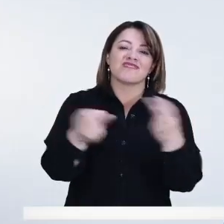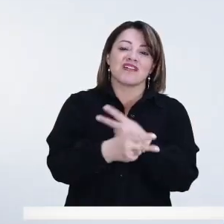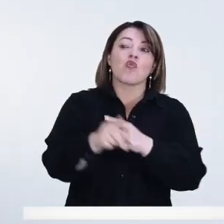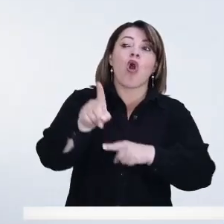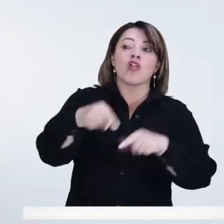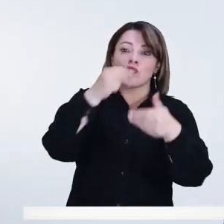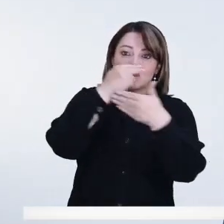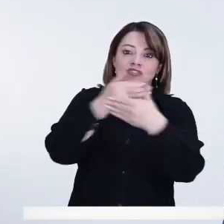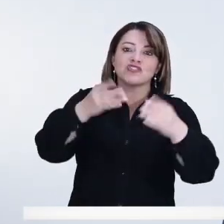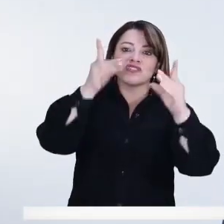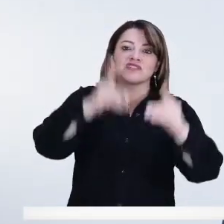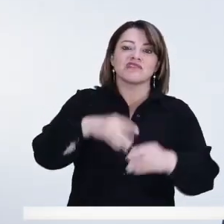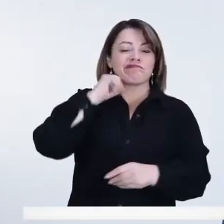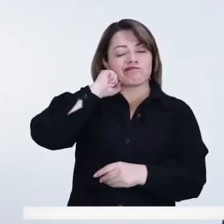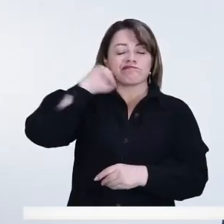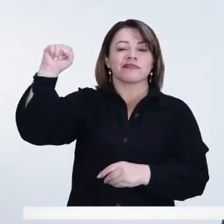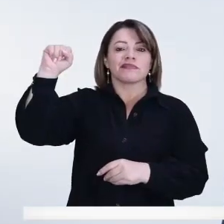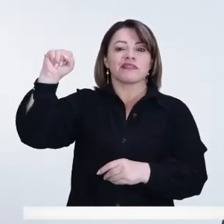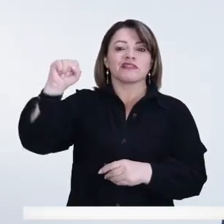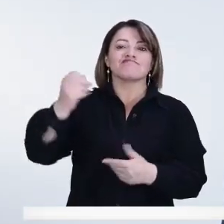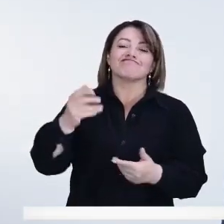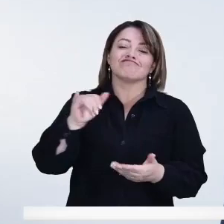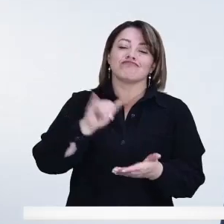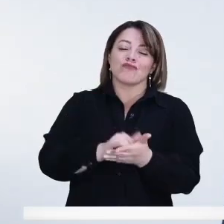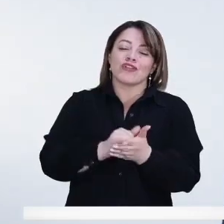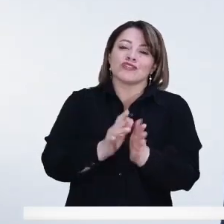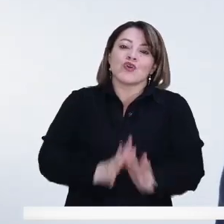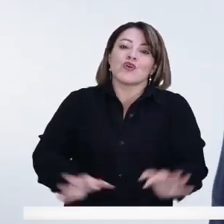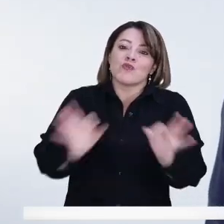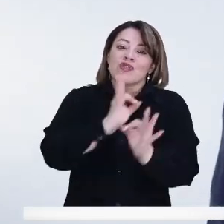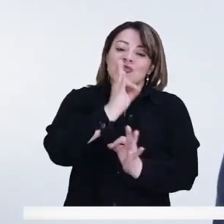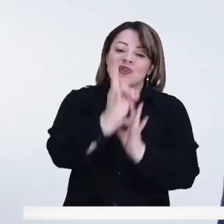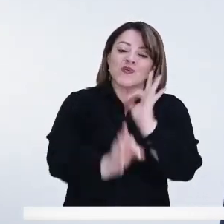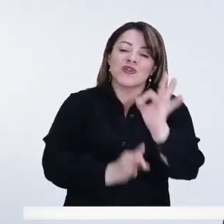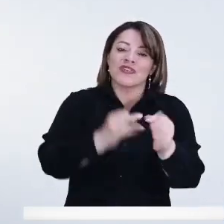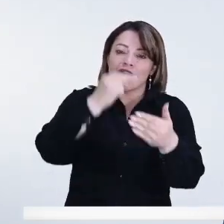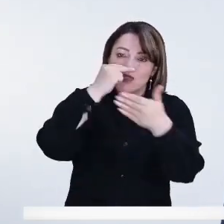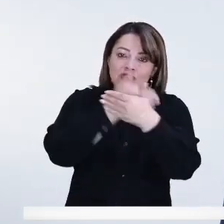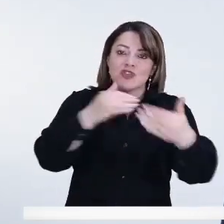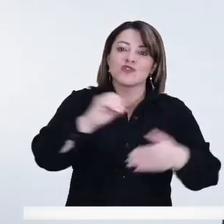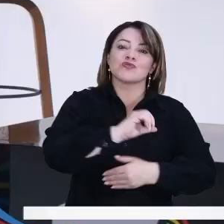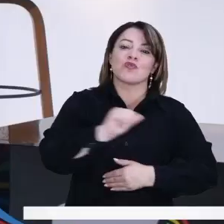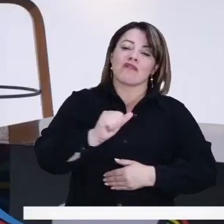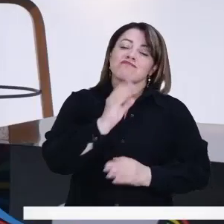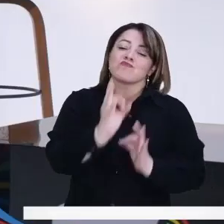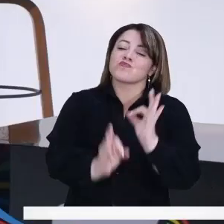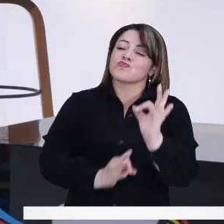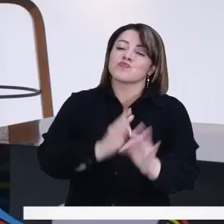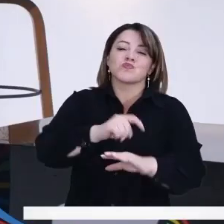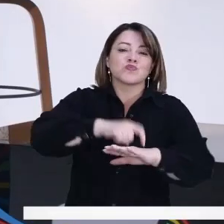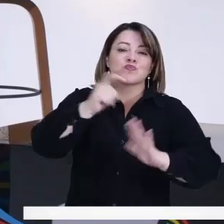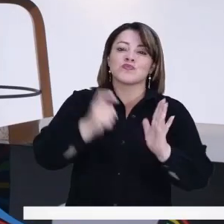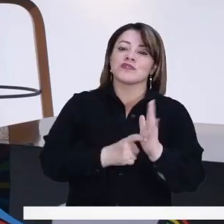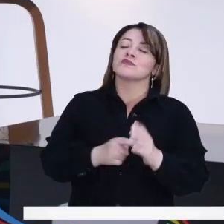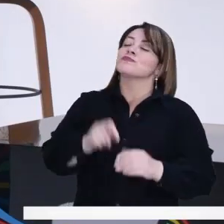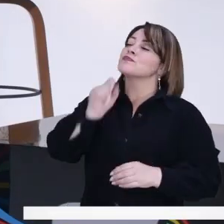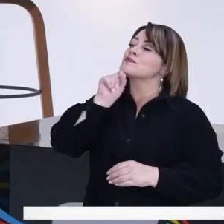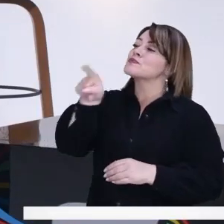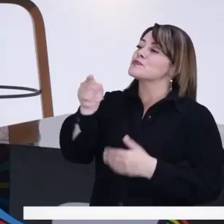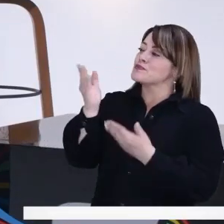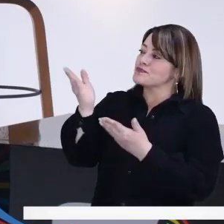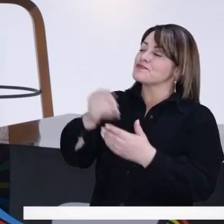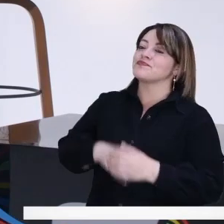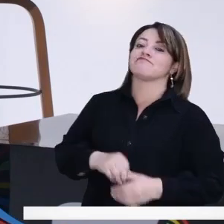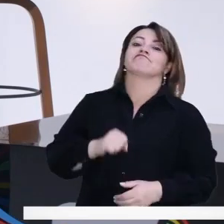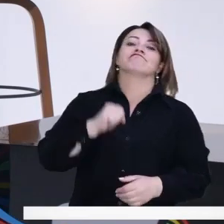Entonces es muy importante el cuidado integral de los niños y las niñas. Concejal, ¿usted qué